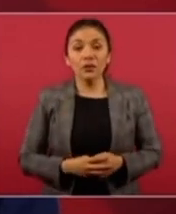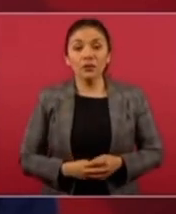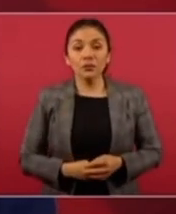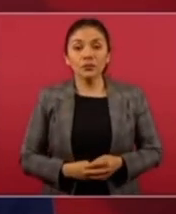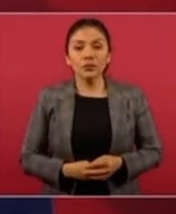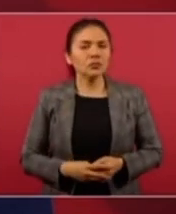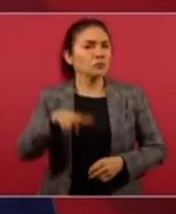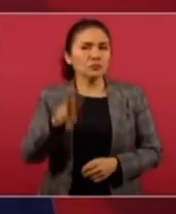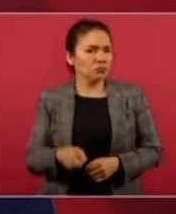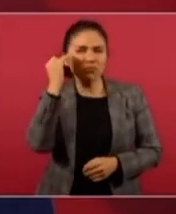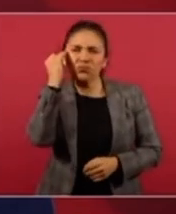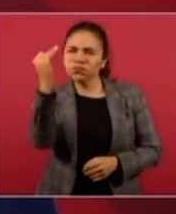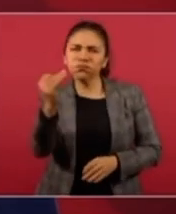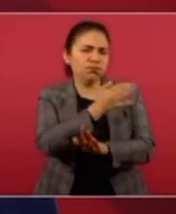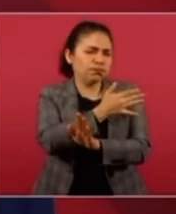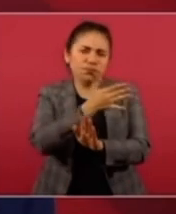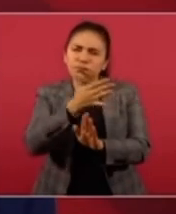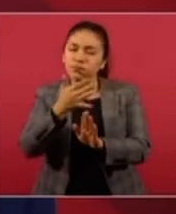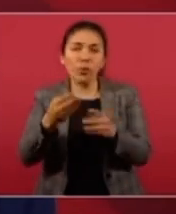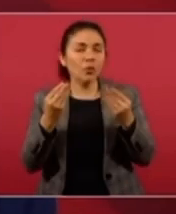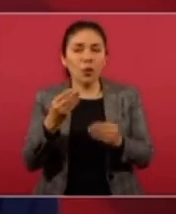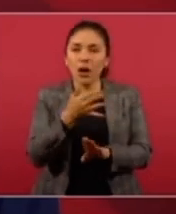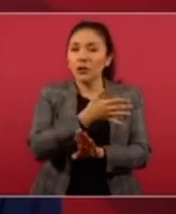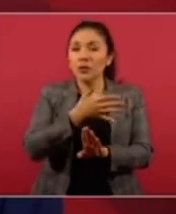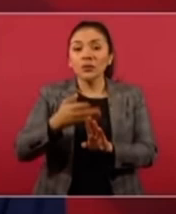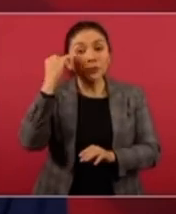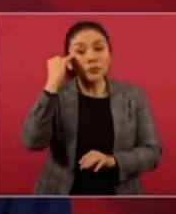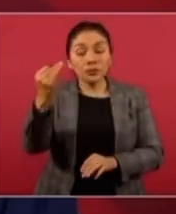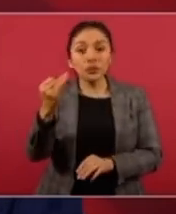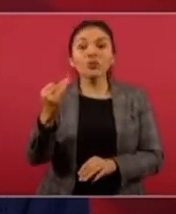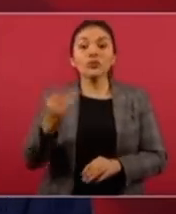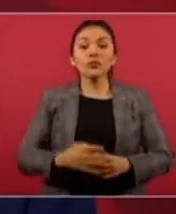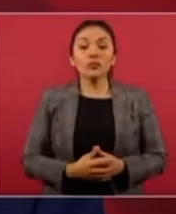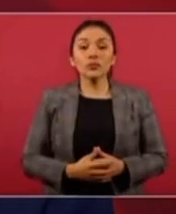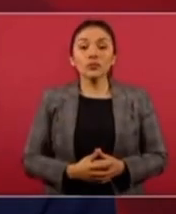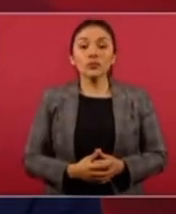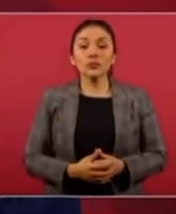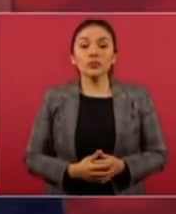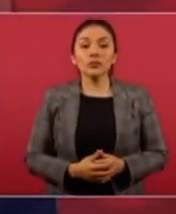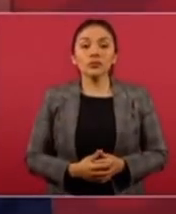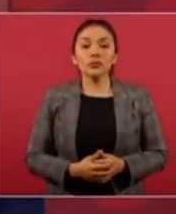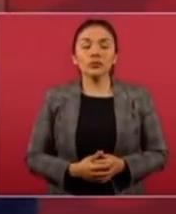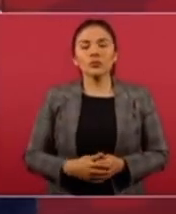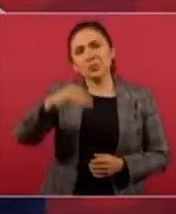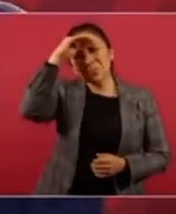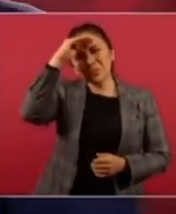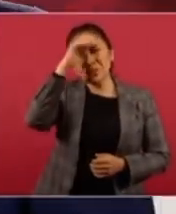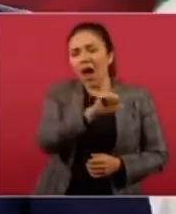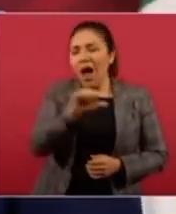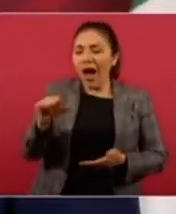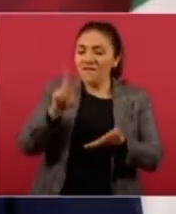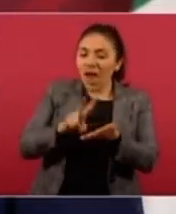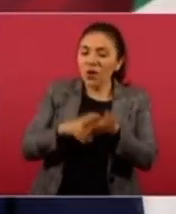Durante mucho tiempo, se hicieron a un lado los valores.